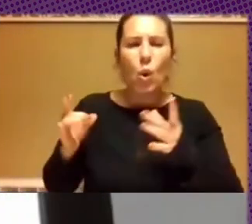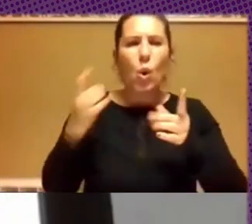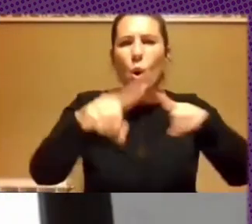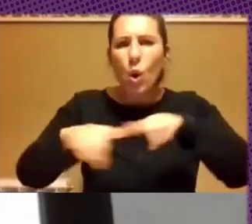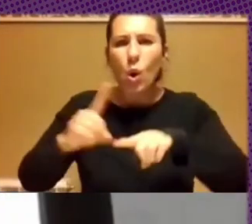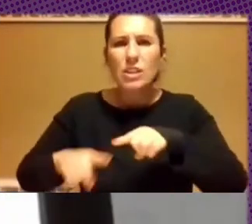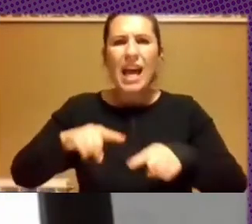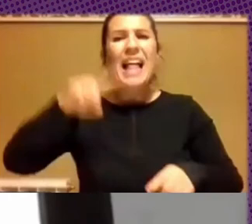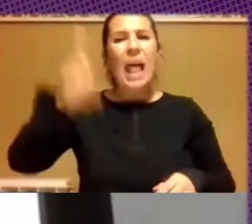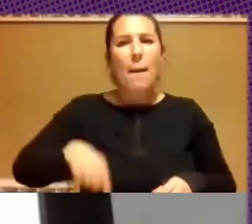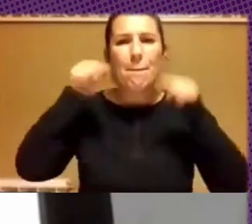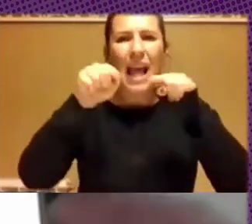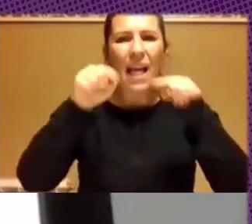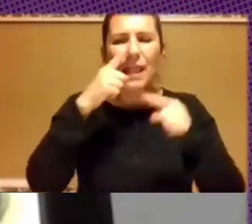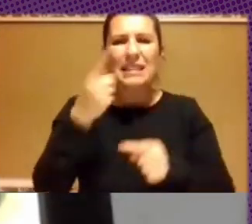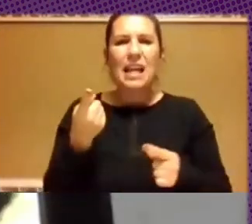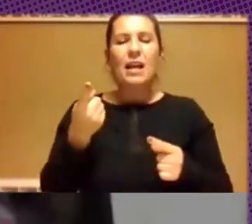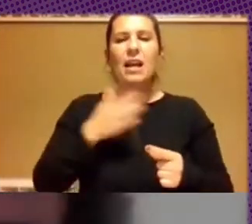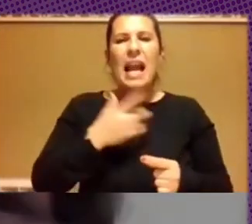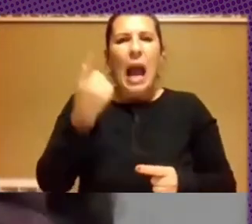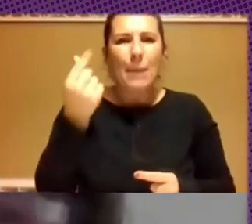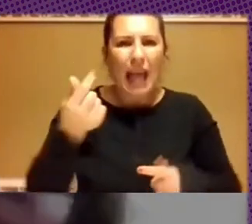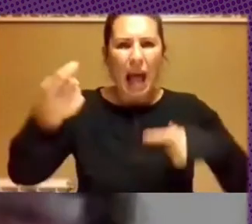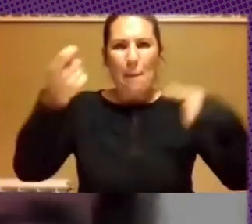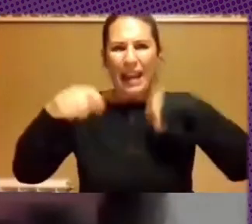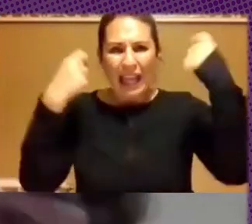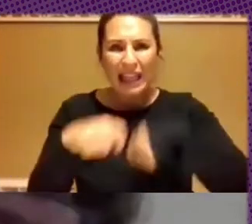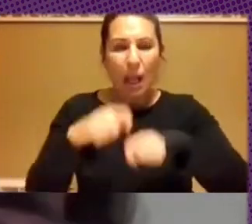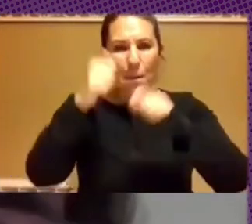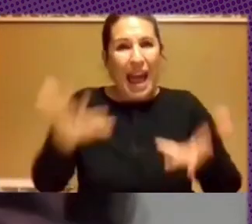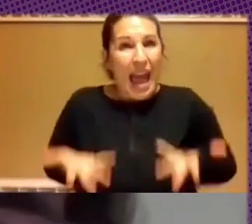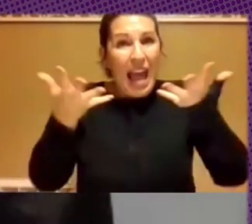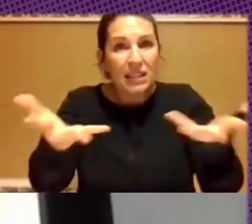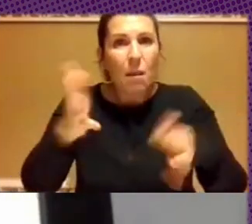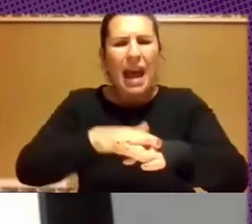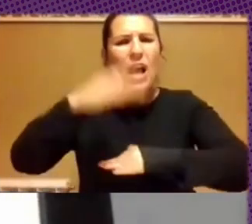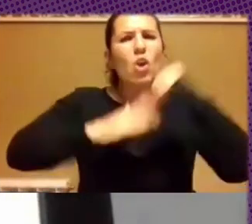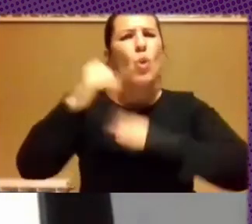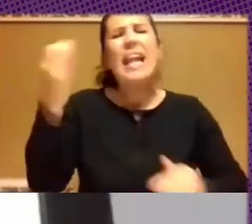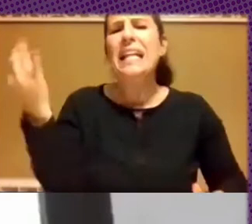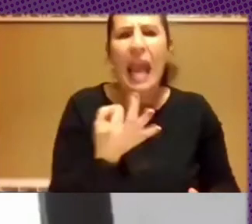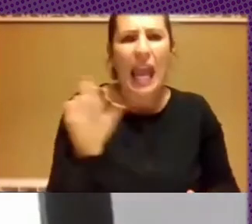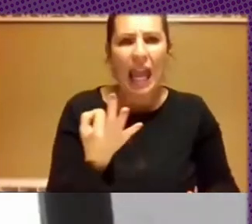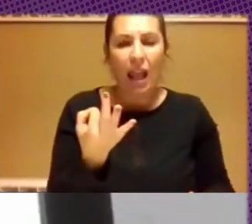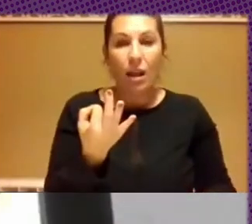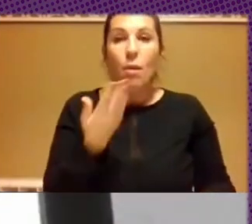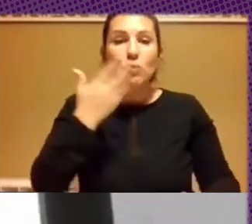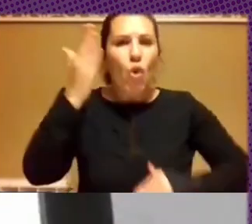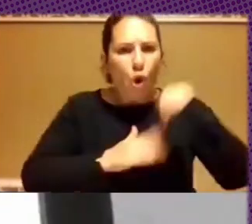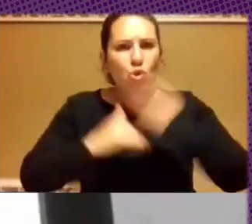también de ese capital mercantil puesto a construir, ¿qué? Puesto a construir la